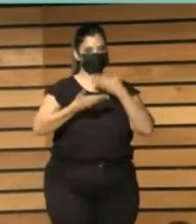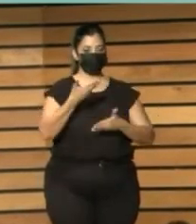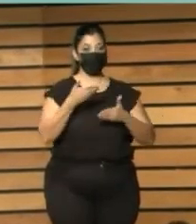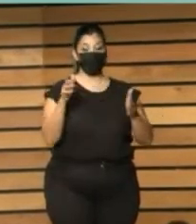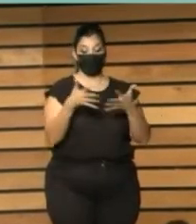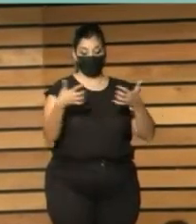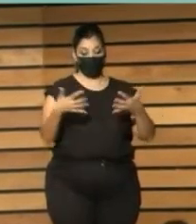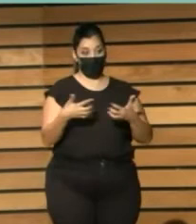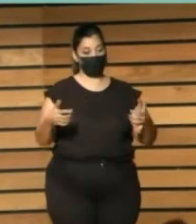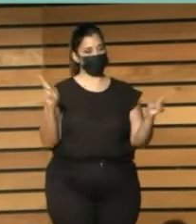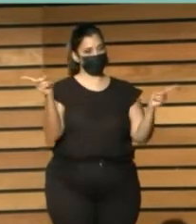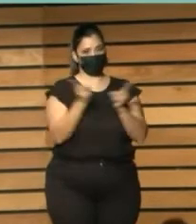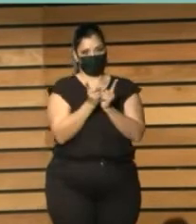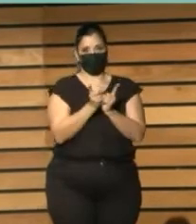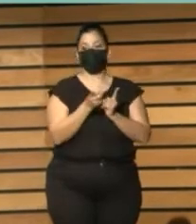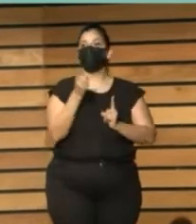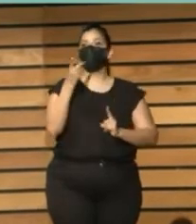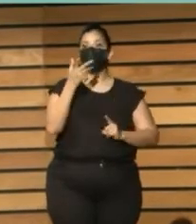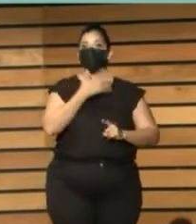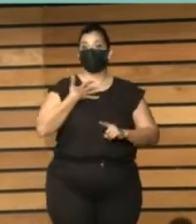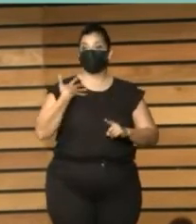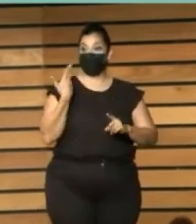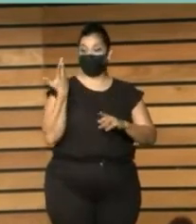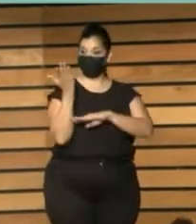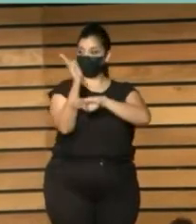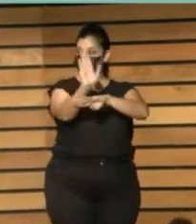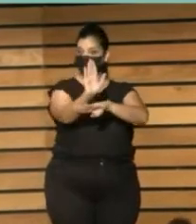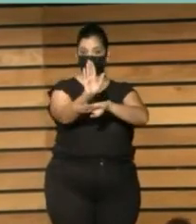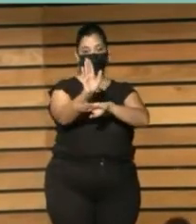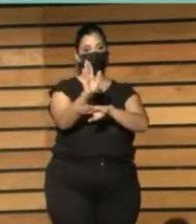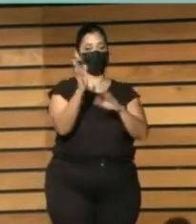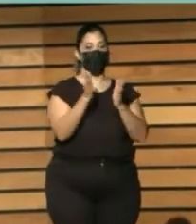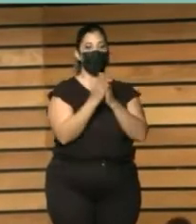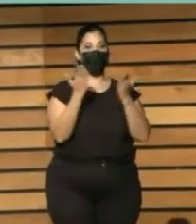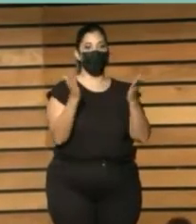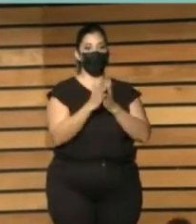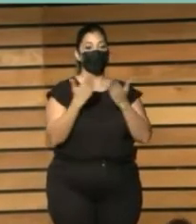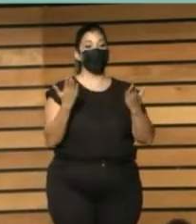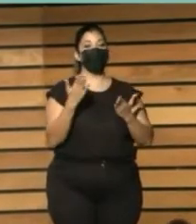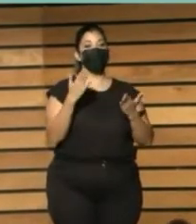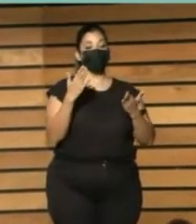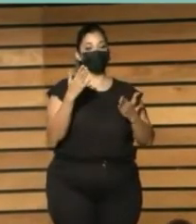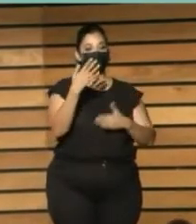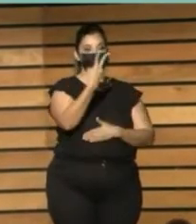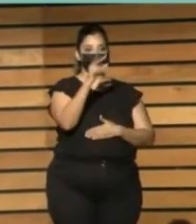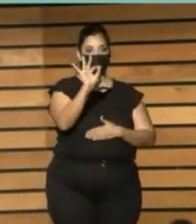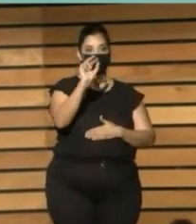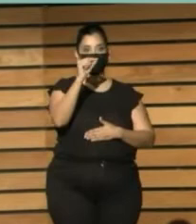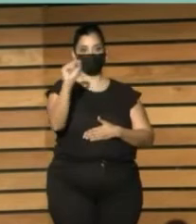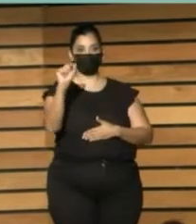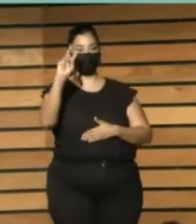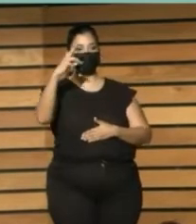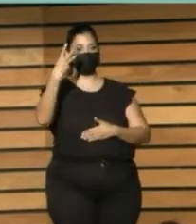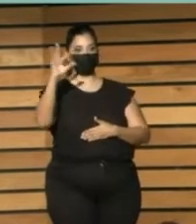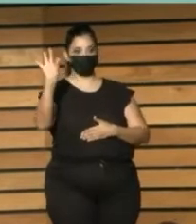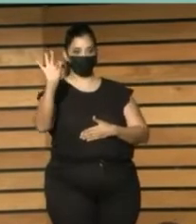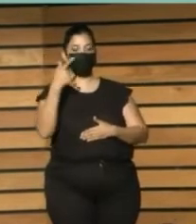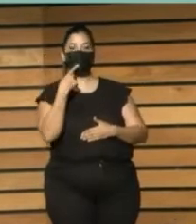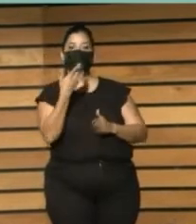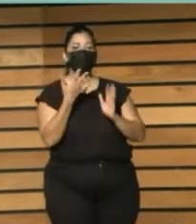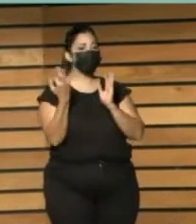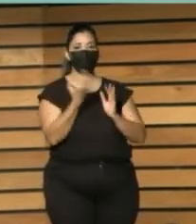lo que el grupo de trabajo de Agenda 2030 en la ONU de Desarrollo Sostenible dice que es la Agenda 2030.